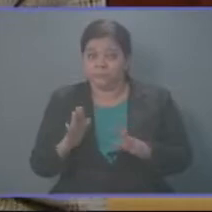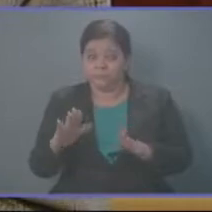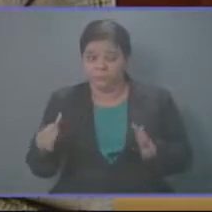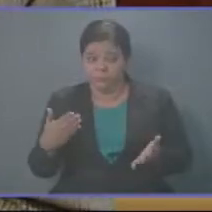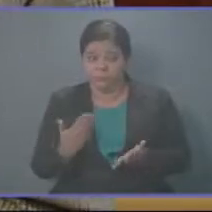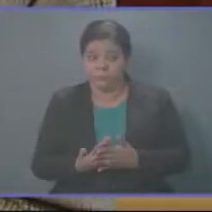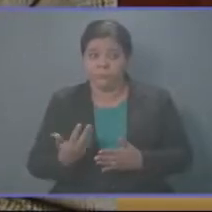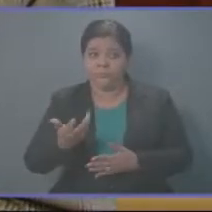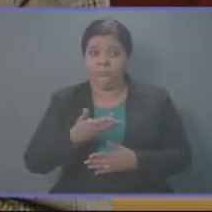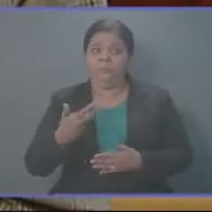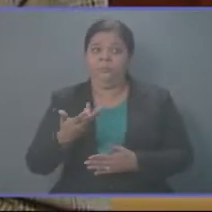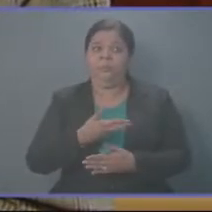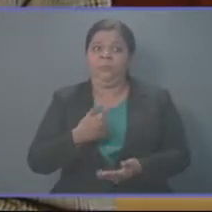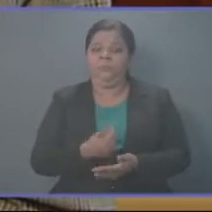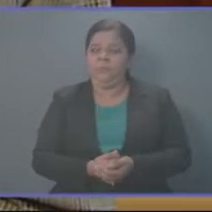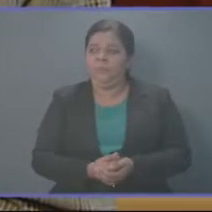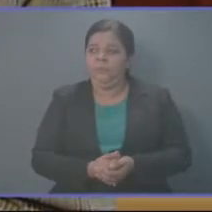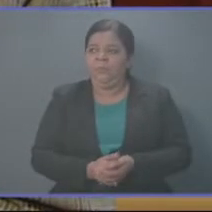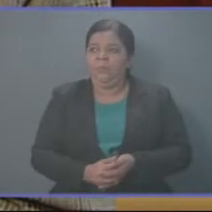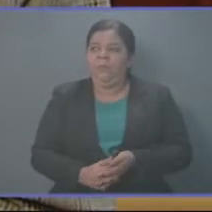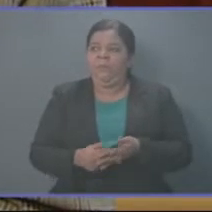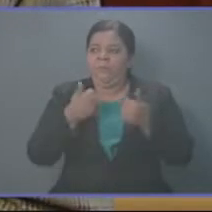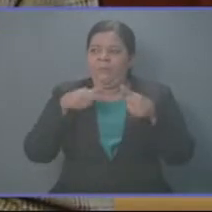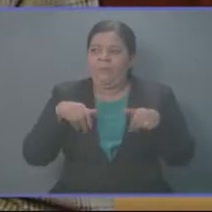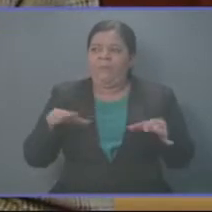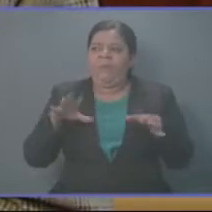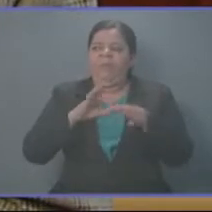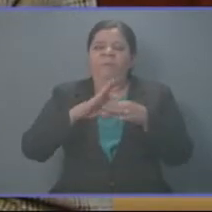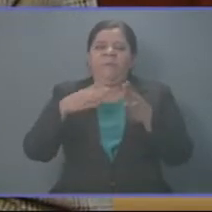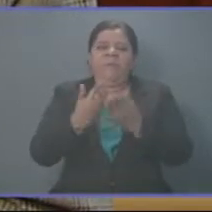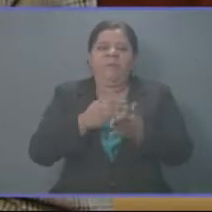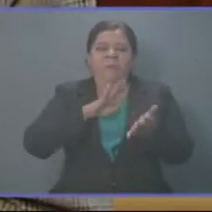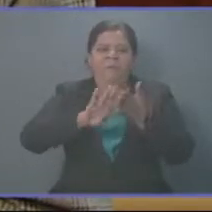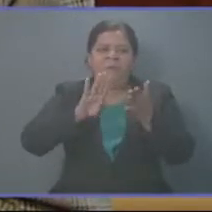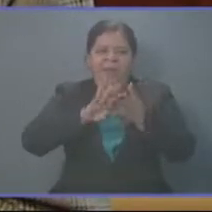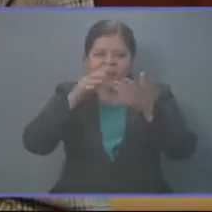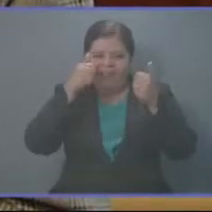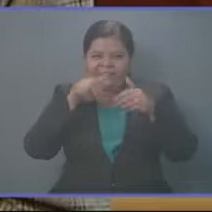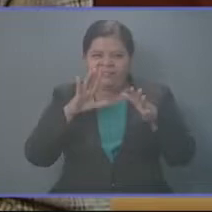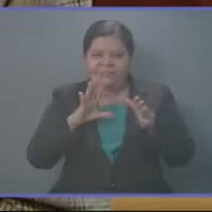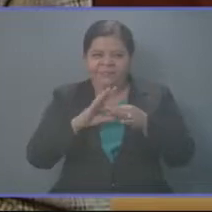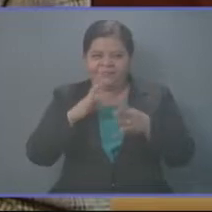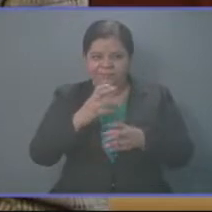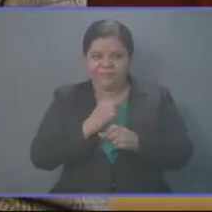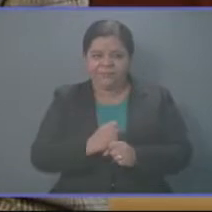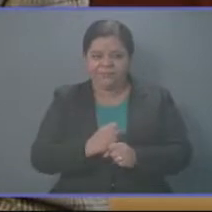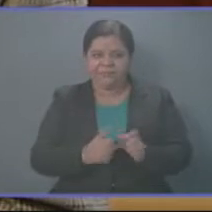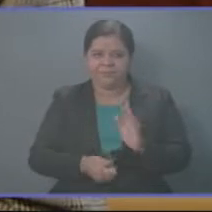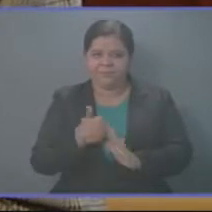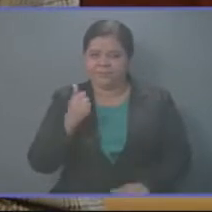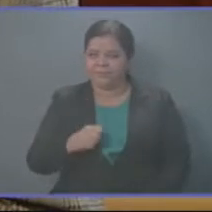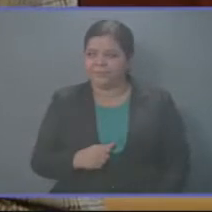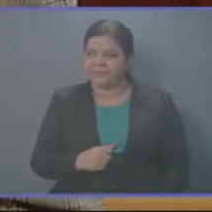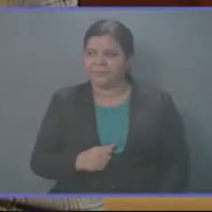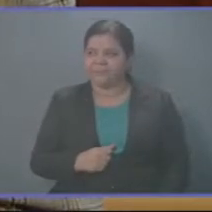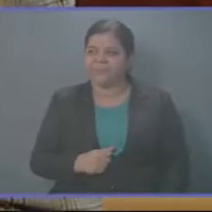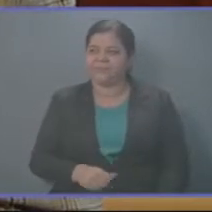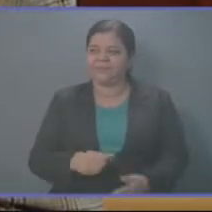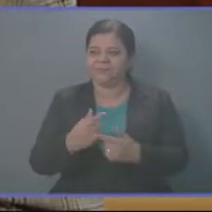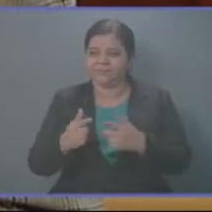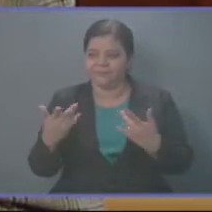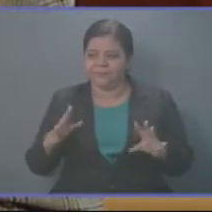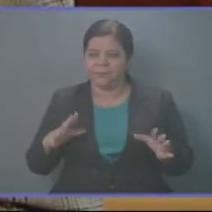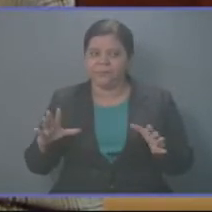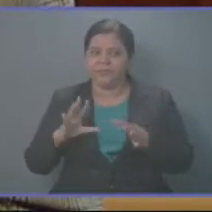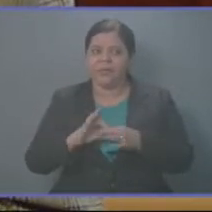la propuesta de creación de esta contribución especial de seguridad fue creación precisamente